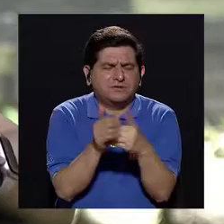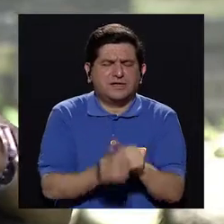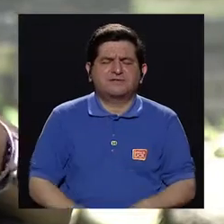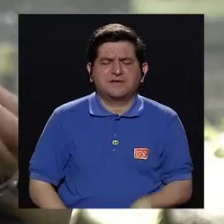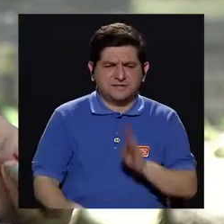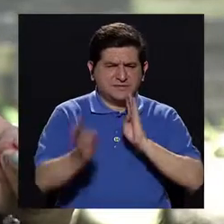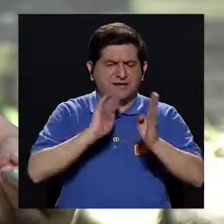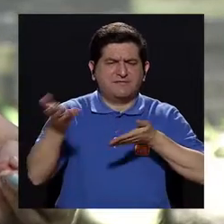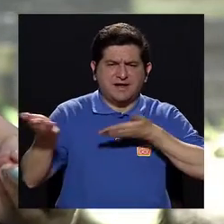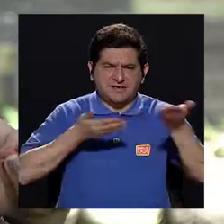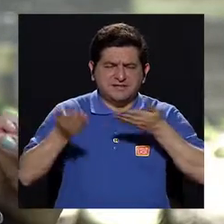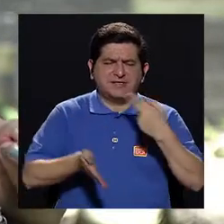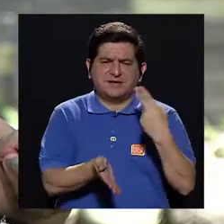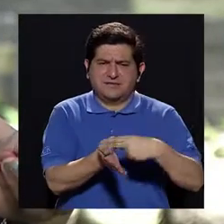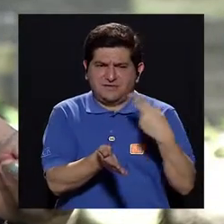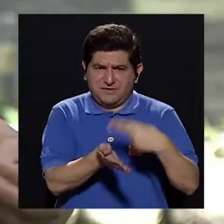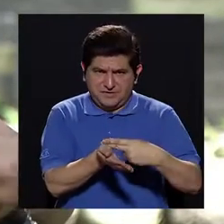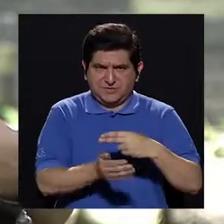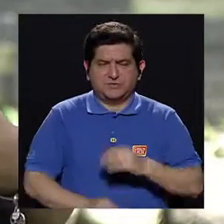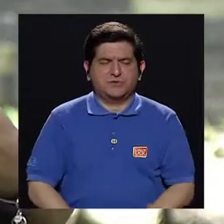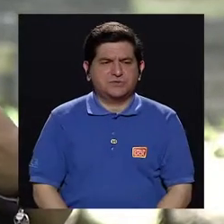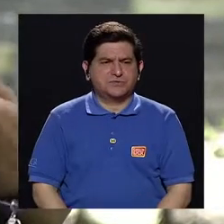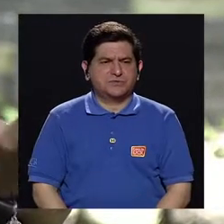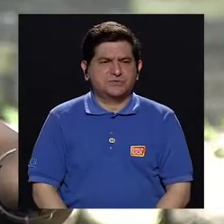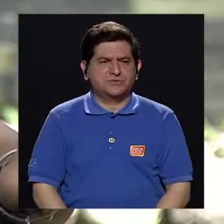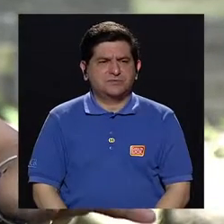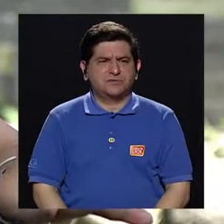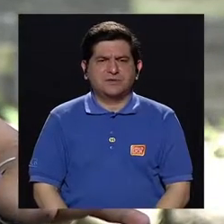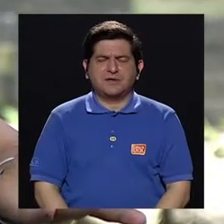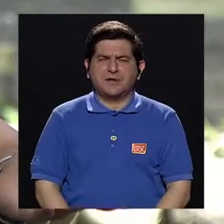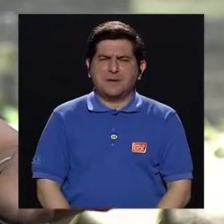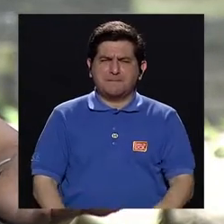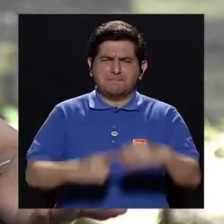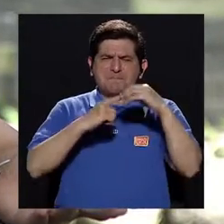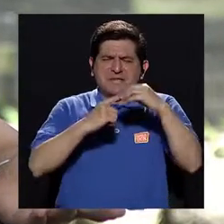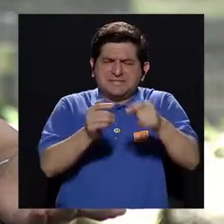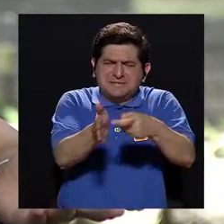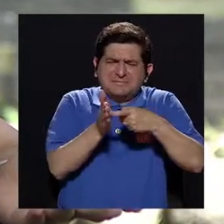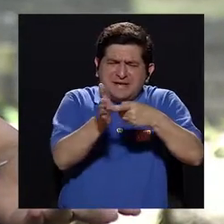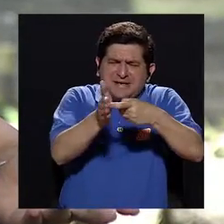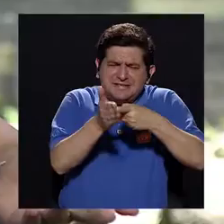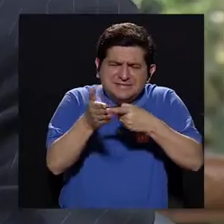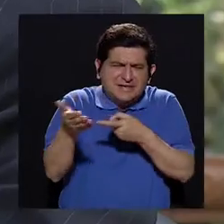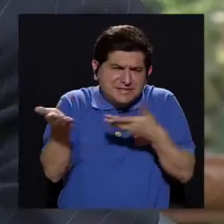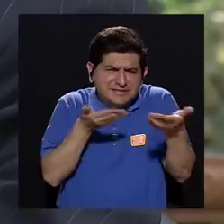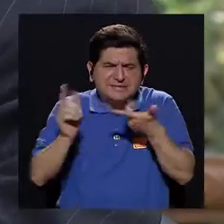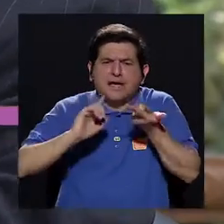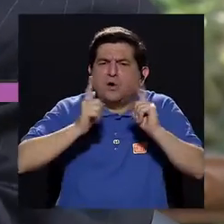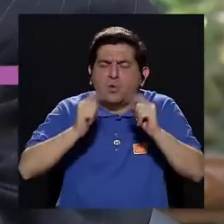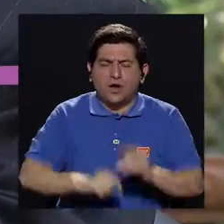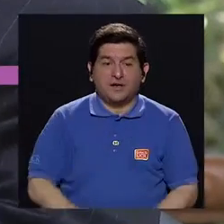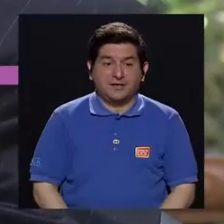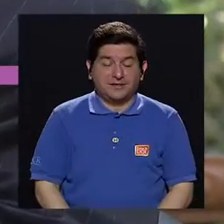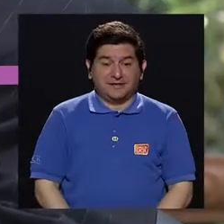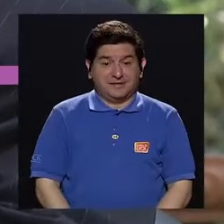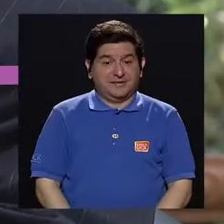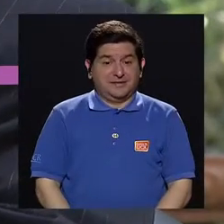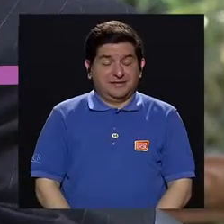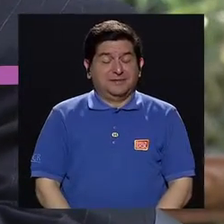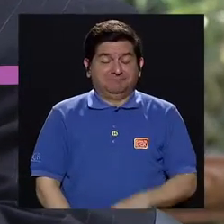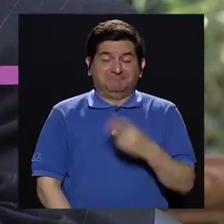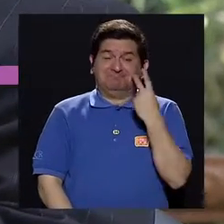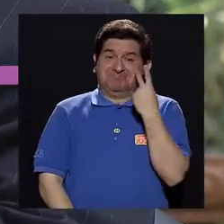acerca de los servicios del hospital, ¿cuáles son los servicios que tienen mayor demanda? Bueno, Fabiola,